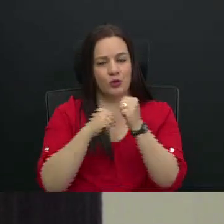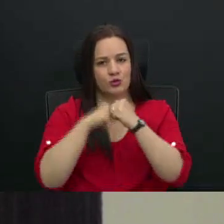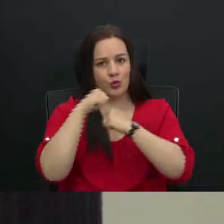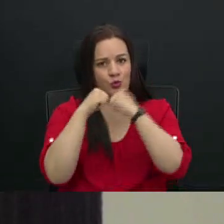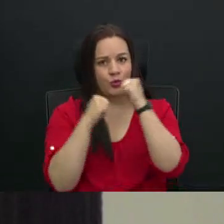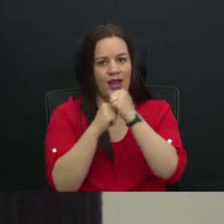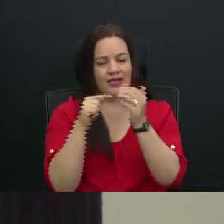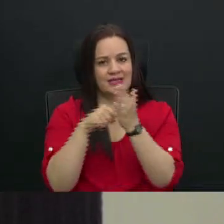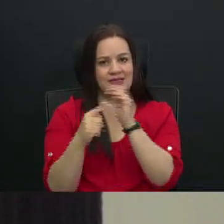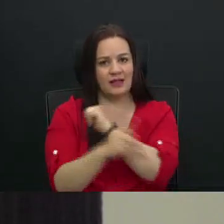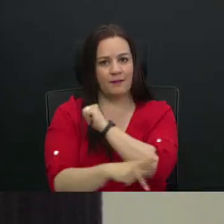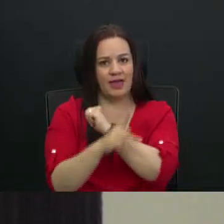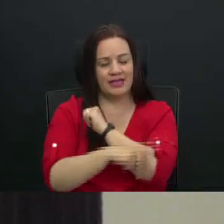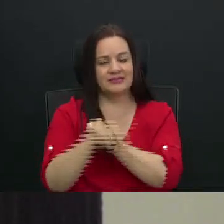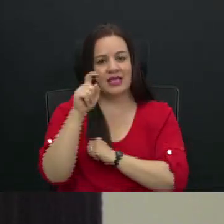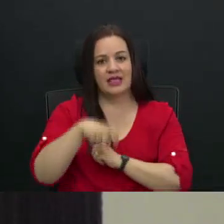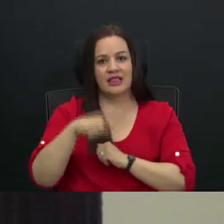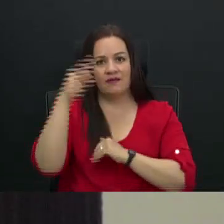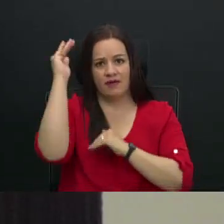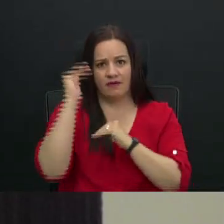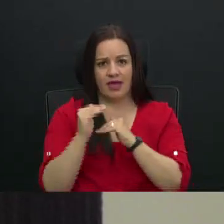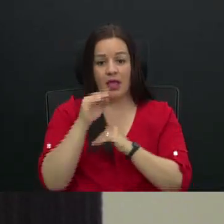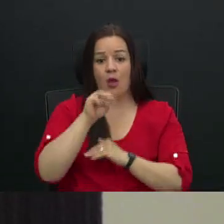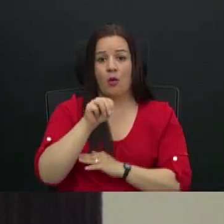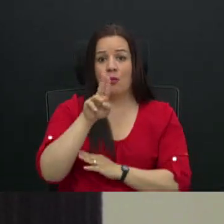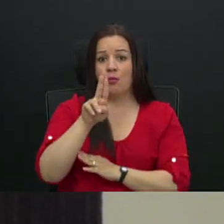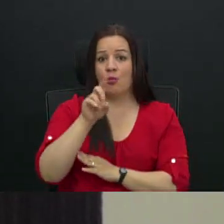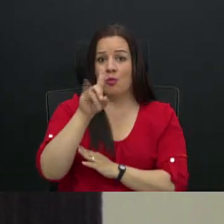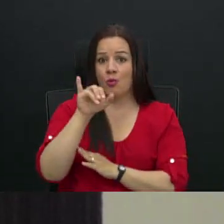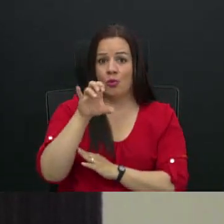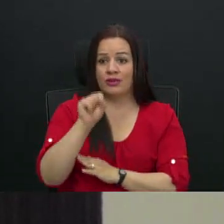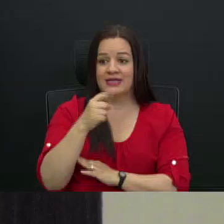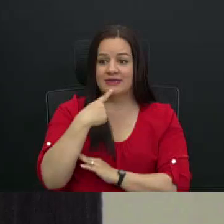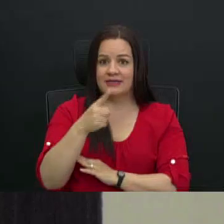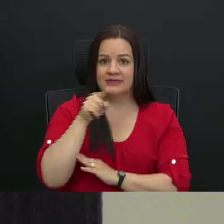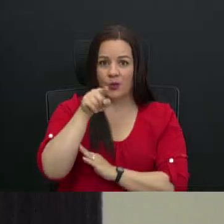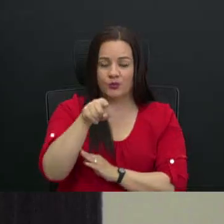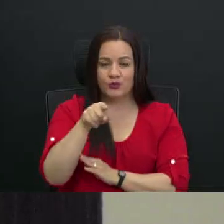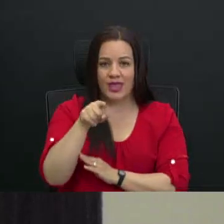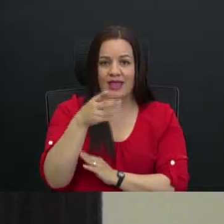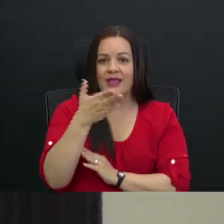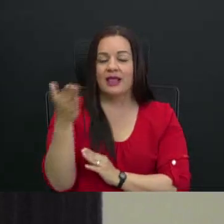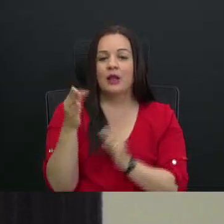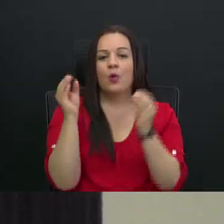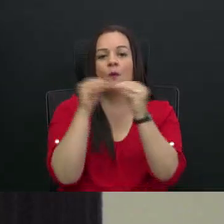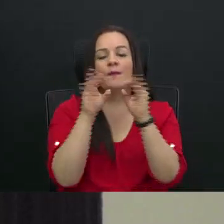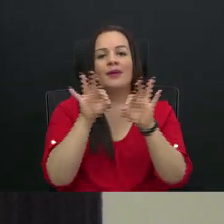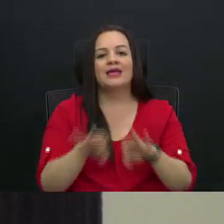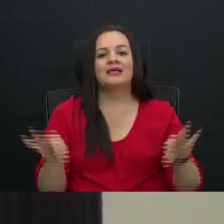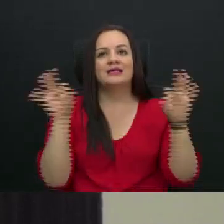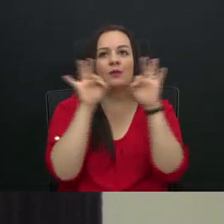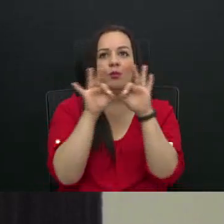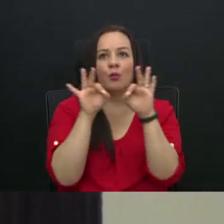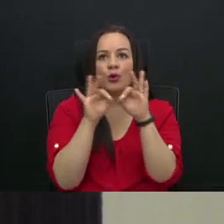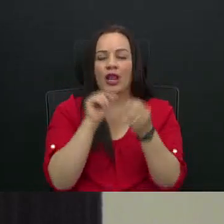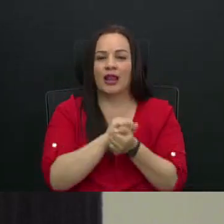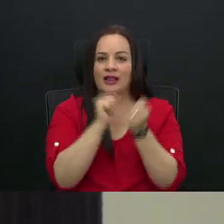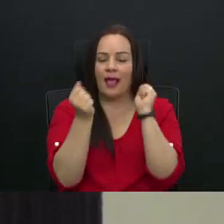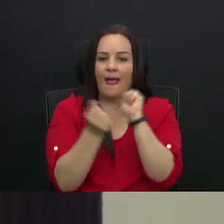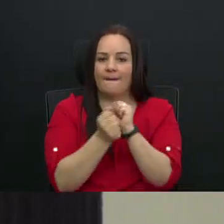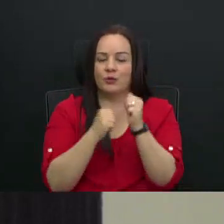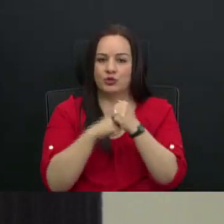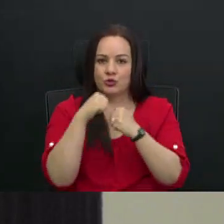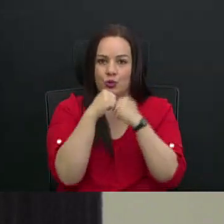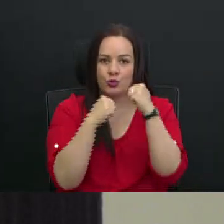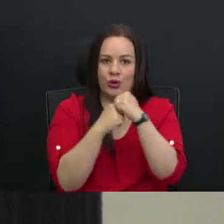Hay que bajar los... Si Moody nada más le dice a usted que lo que importa son los cambios estructurales